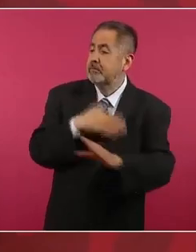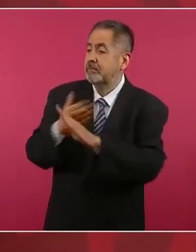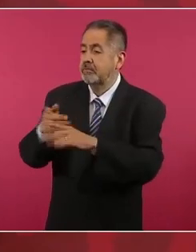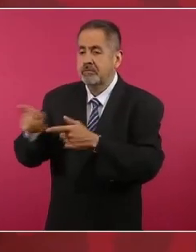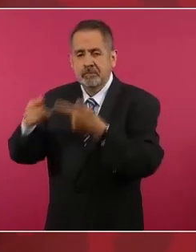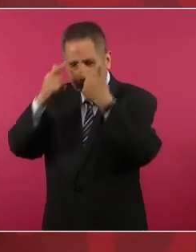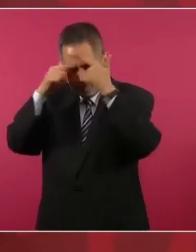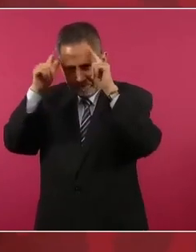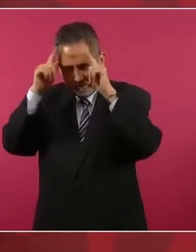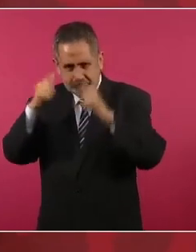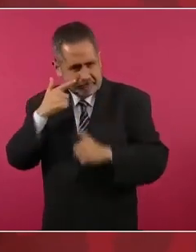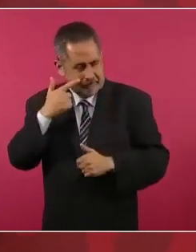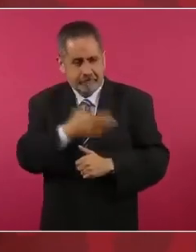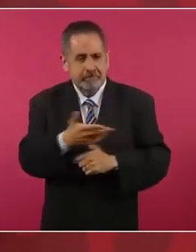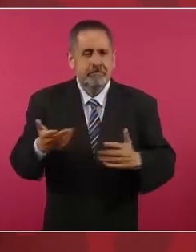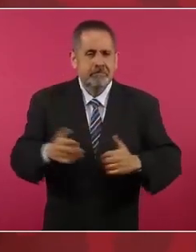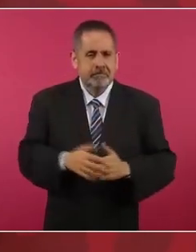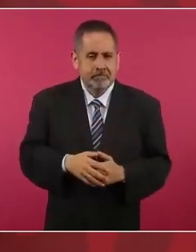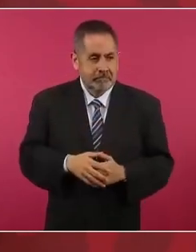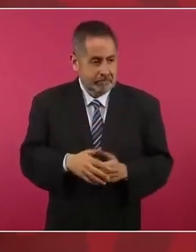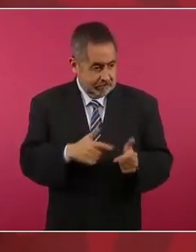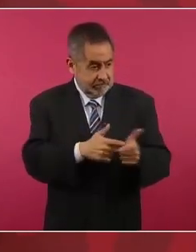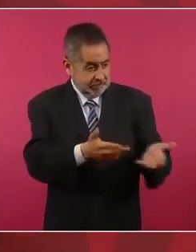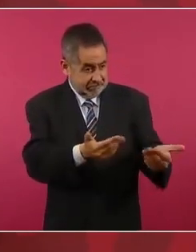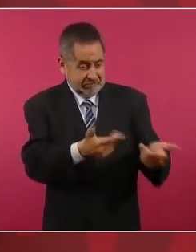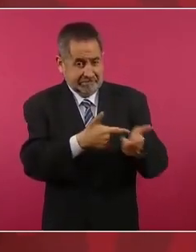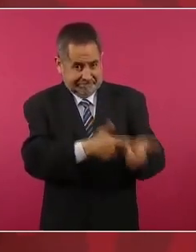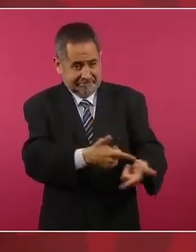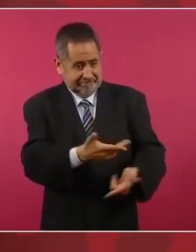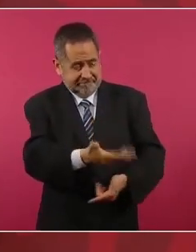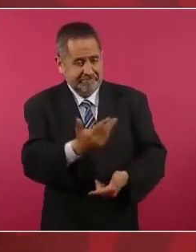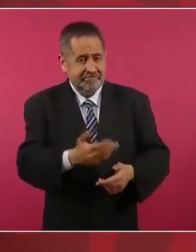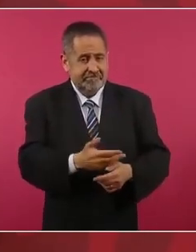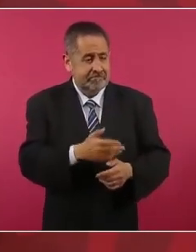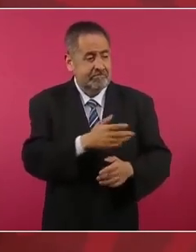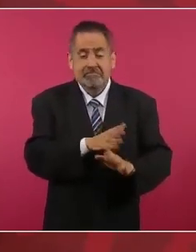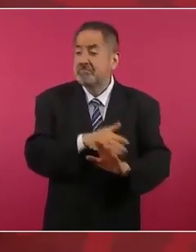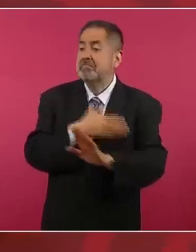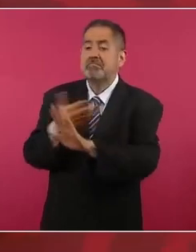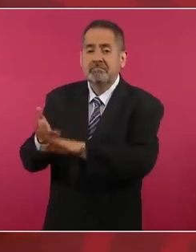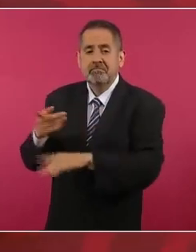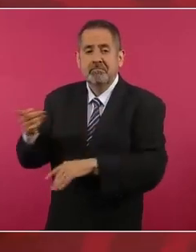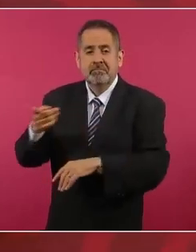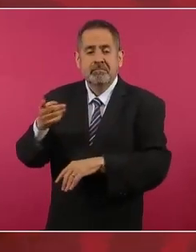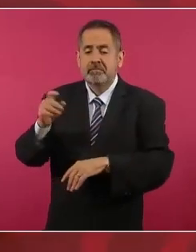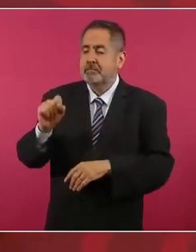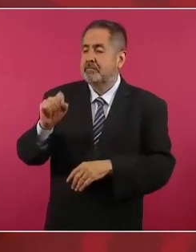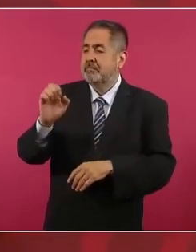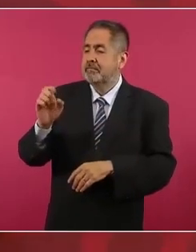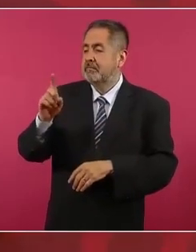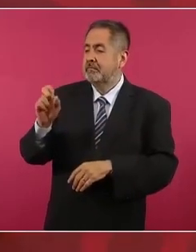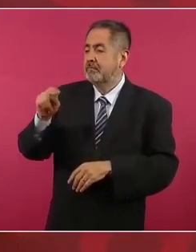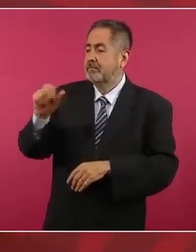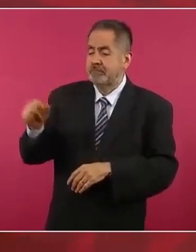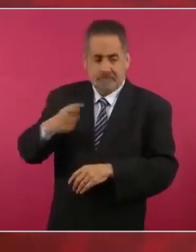sigan votando en contra de la Secretaría de Secretaría Defensa,